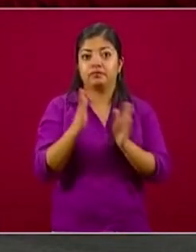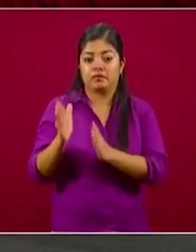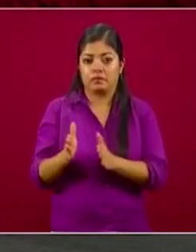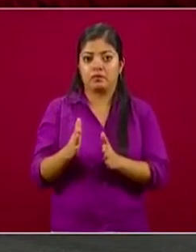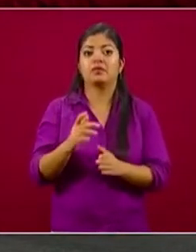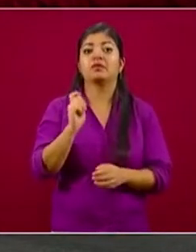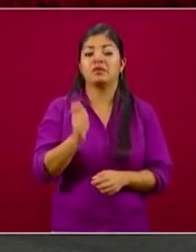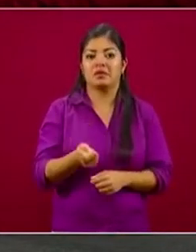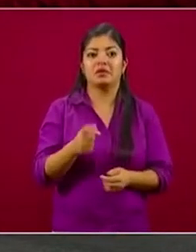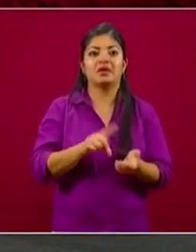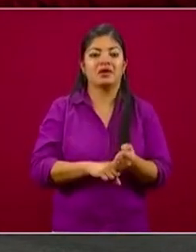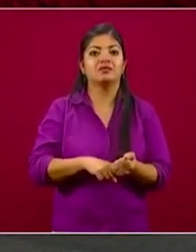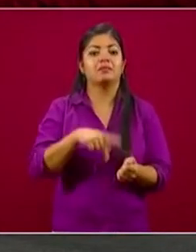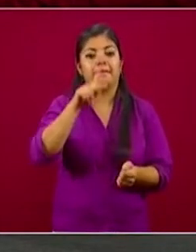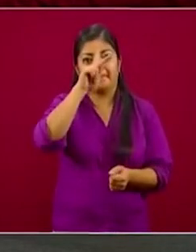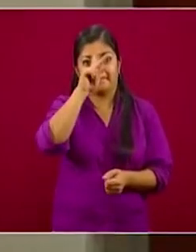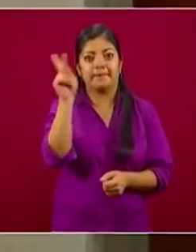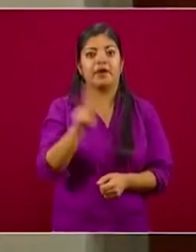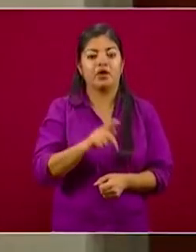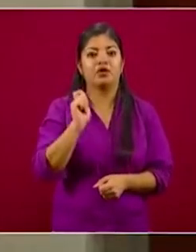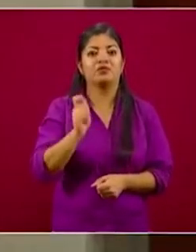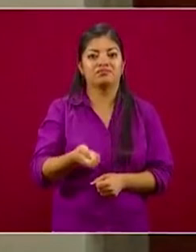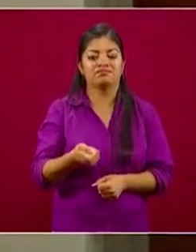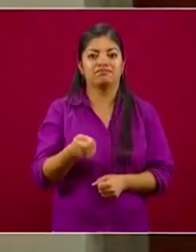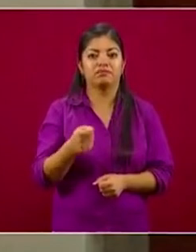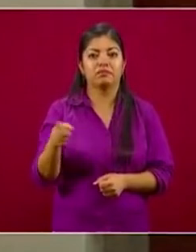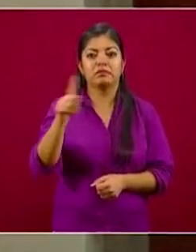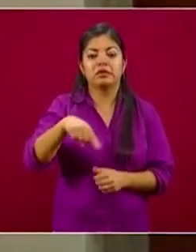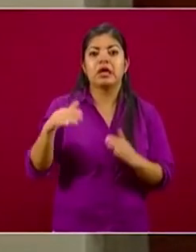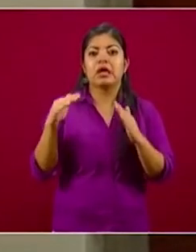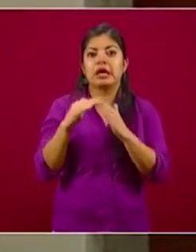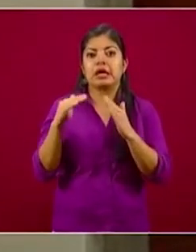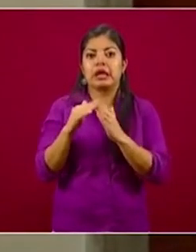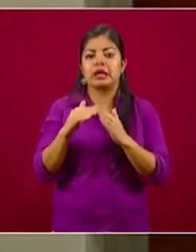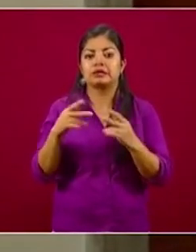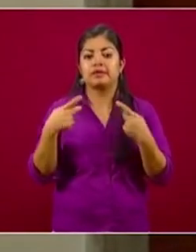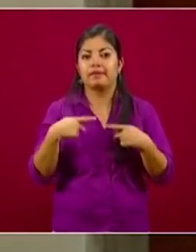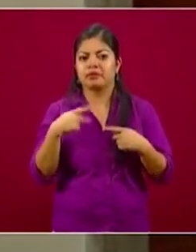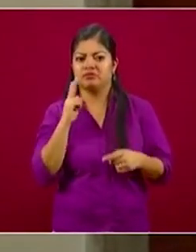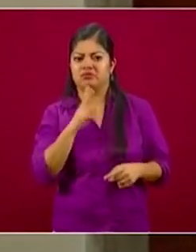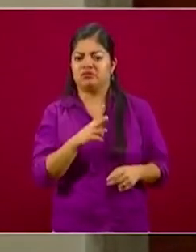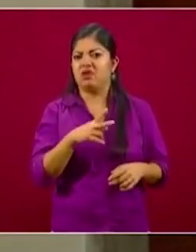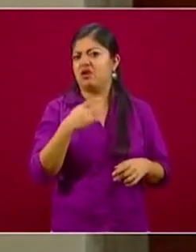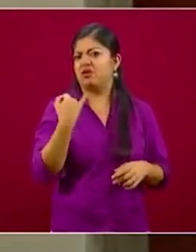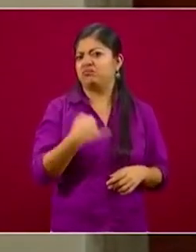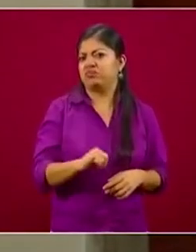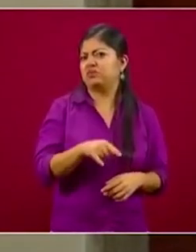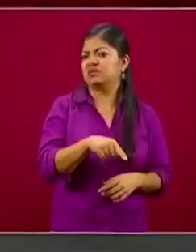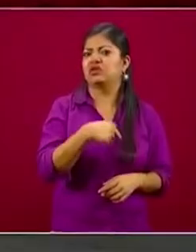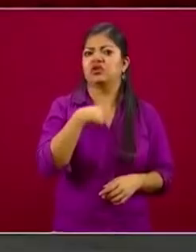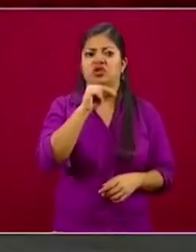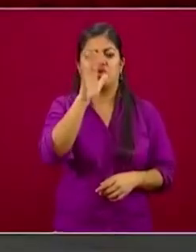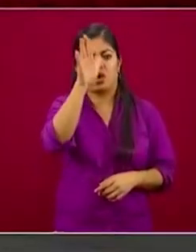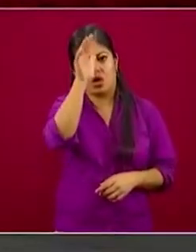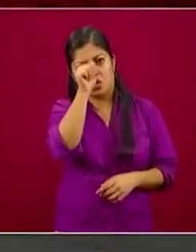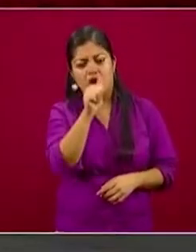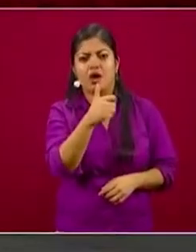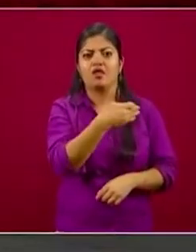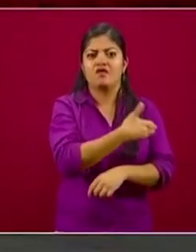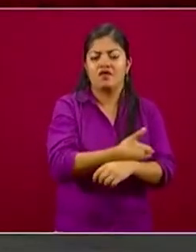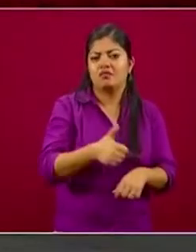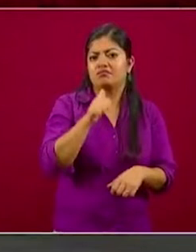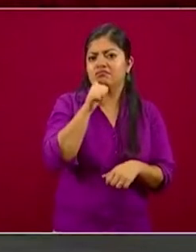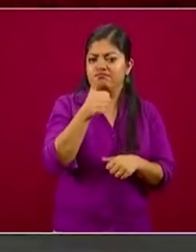mayor exposición a violencia por la persistencia de los prejuicios en sus propios hogares, lo que les digo que están viviendo estas jóvenes y